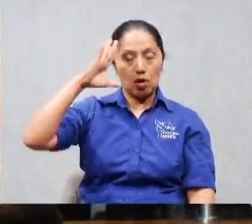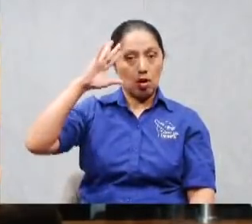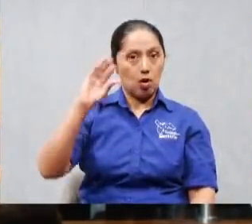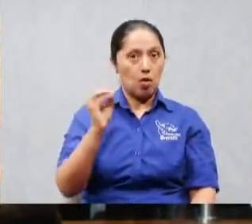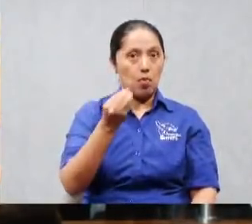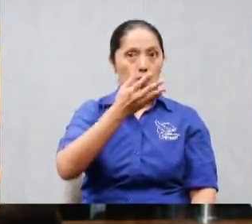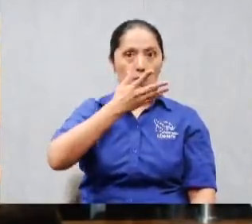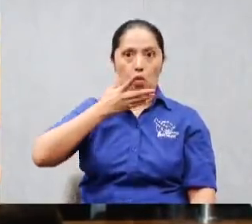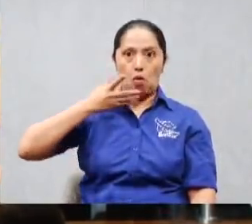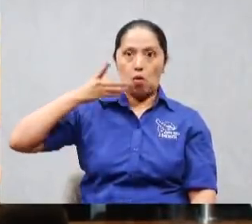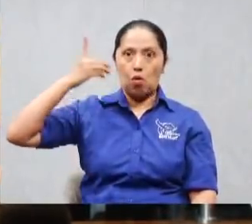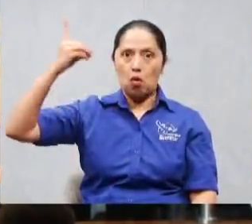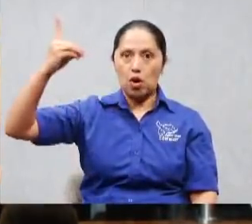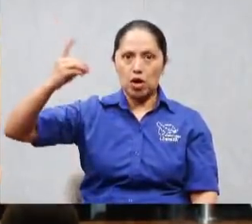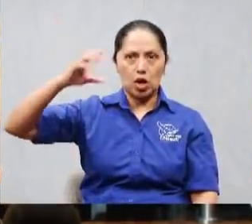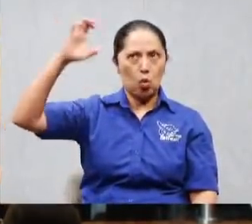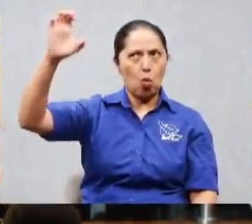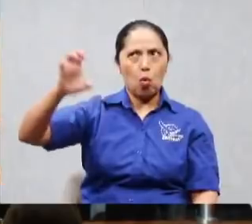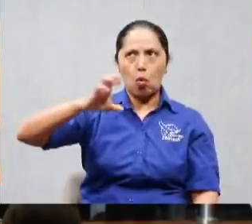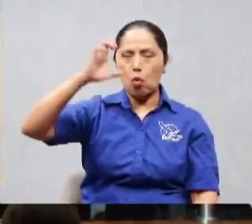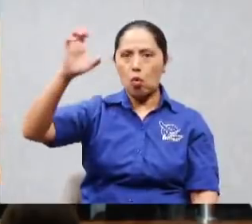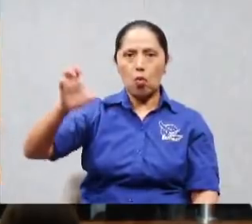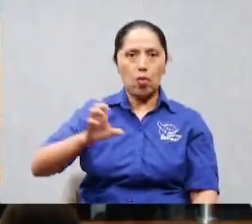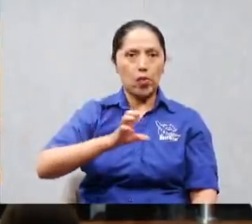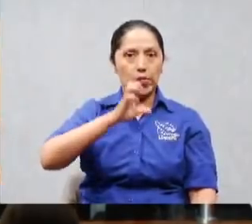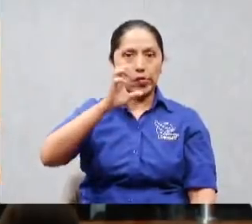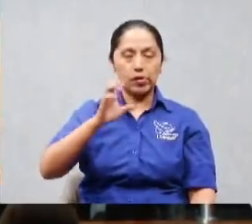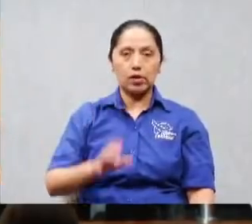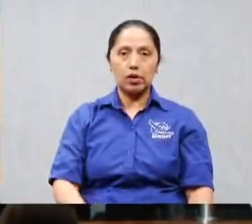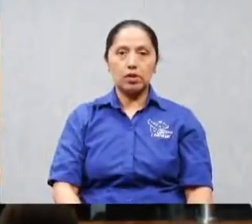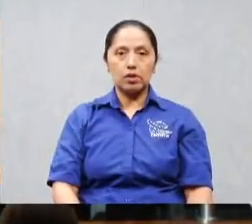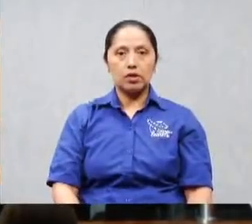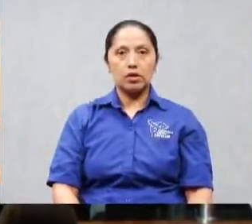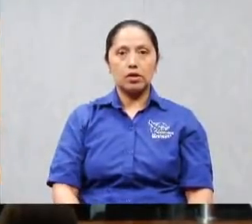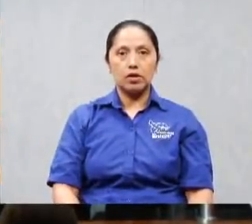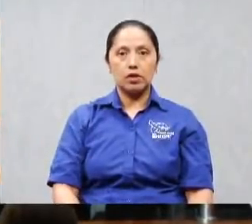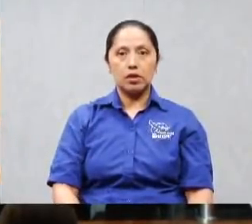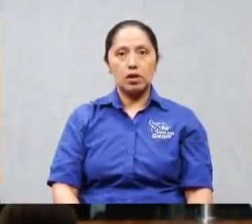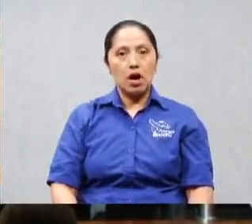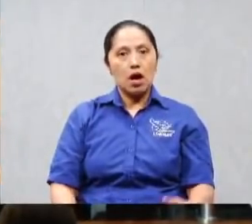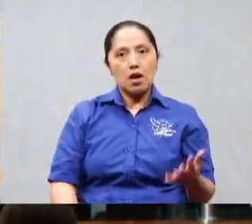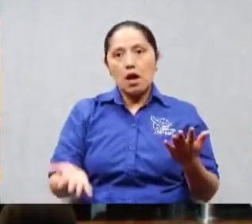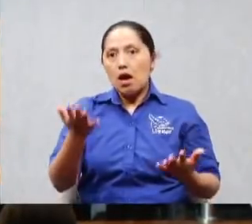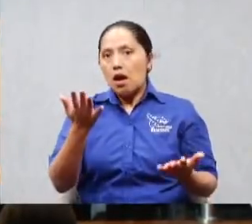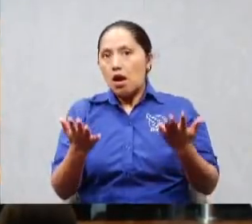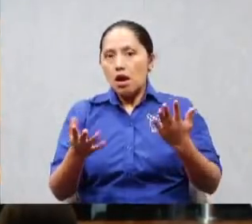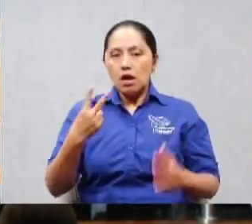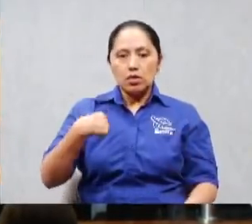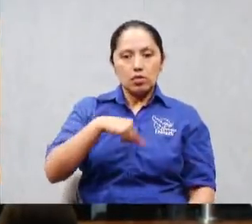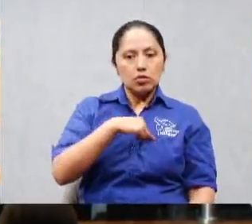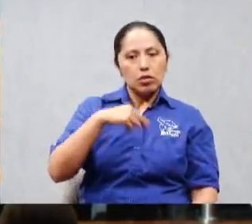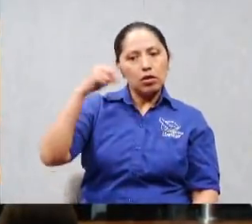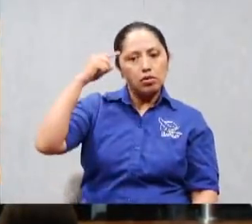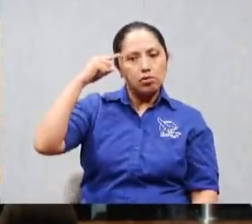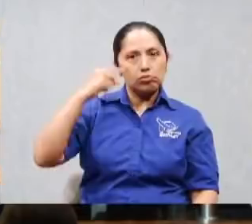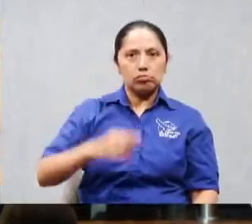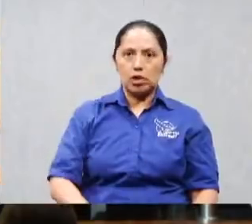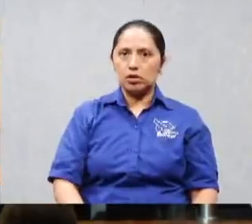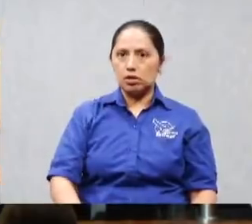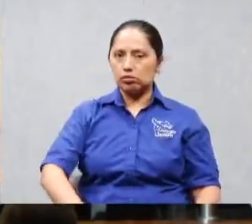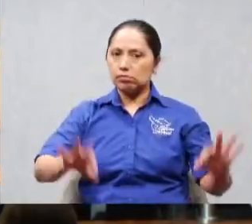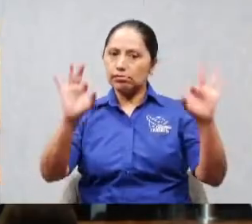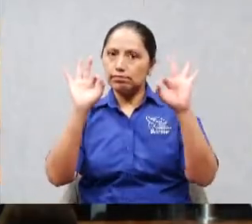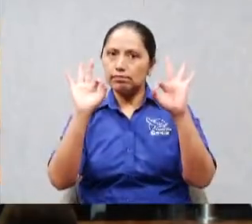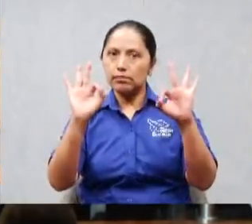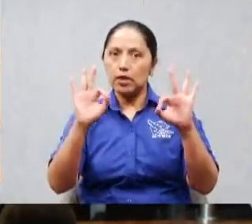Entonces, aunque seamos glorificados y nuestra mente alcance el 100% y todo lo que usted quiera, la